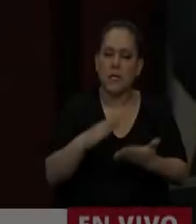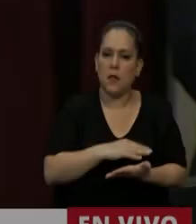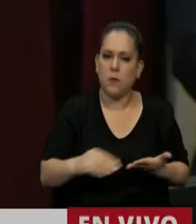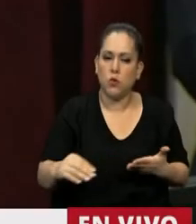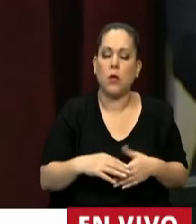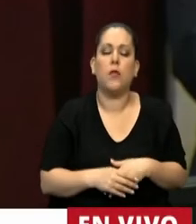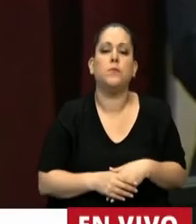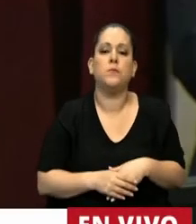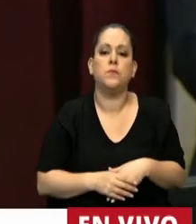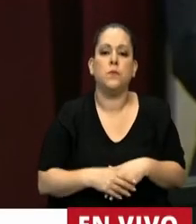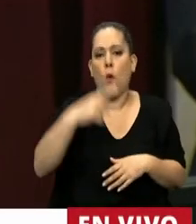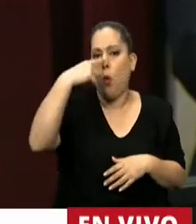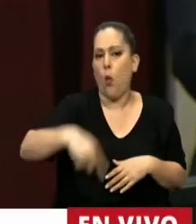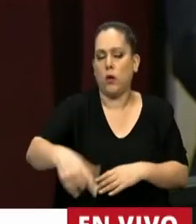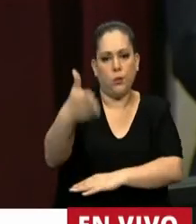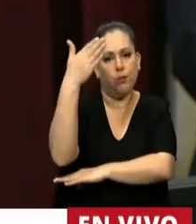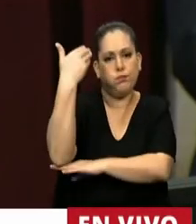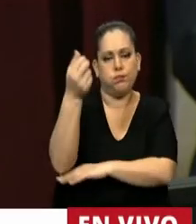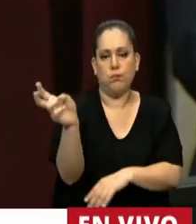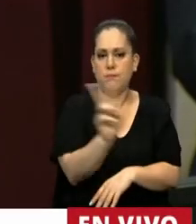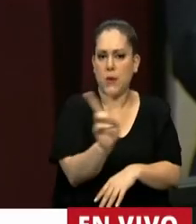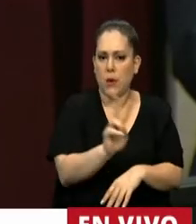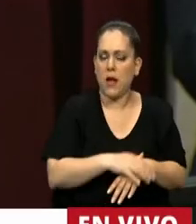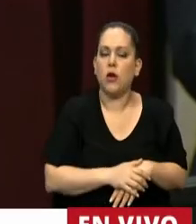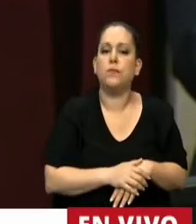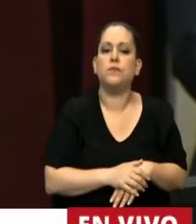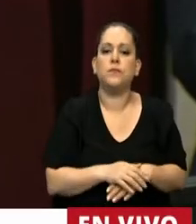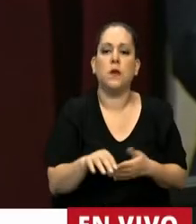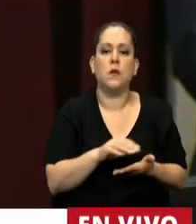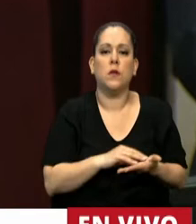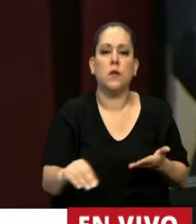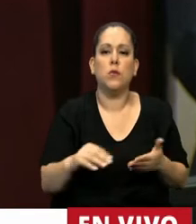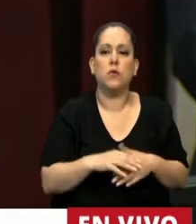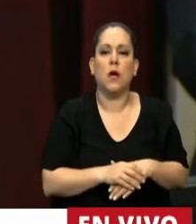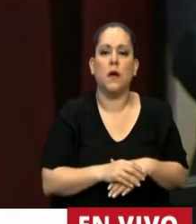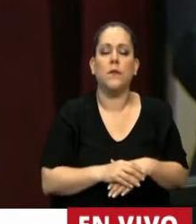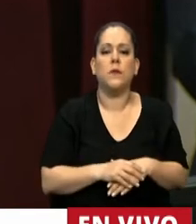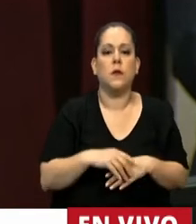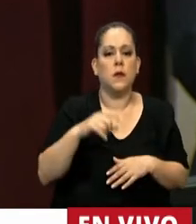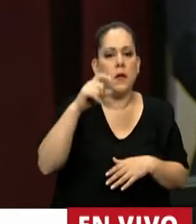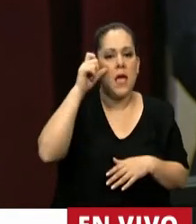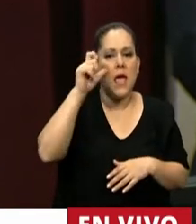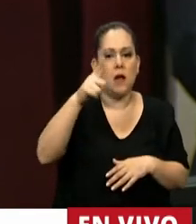Una cuestión de privilegio, la última. Tiene la palabra la diputada Joder, él, su caría.